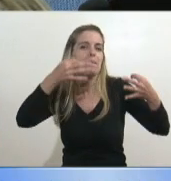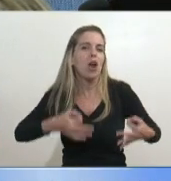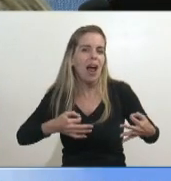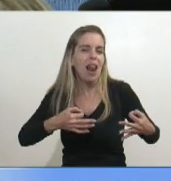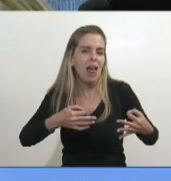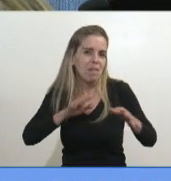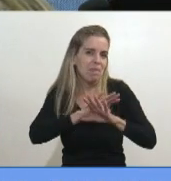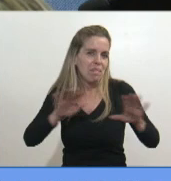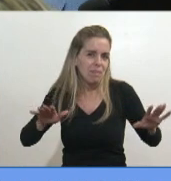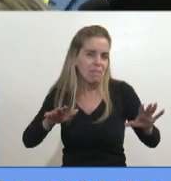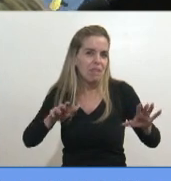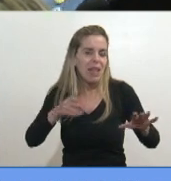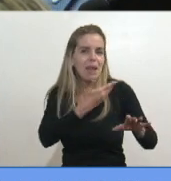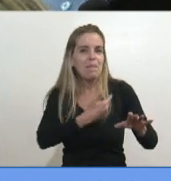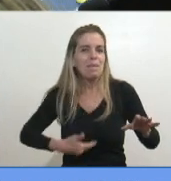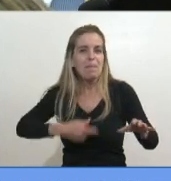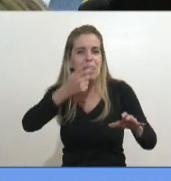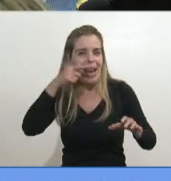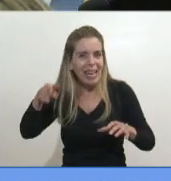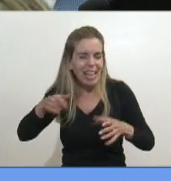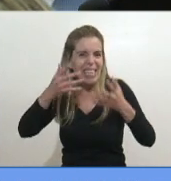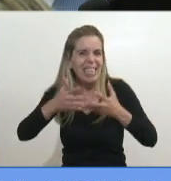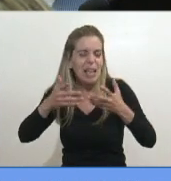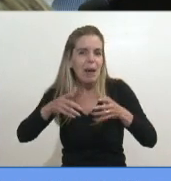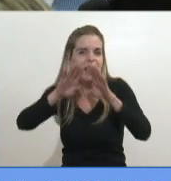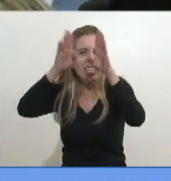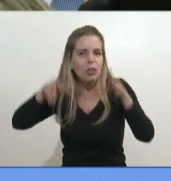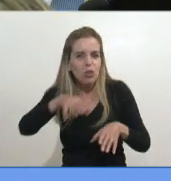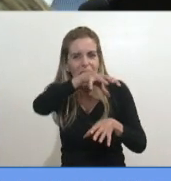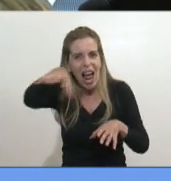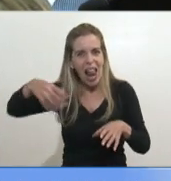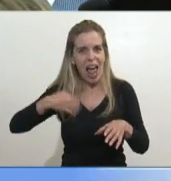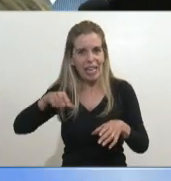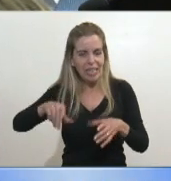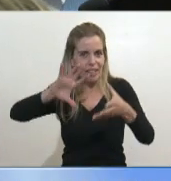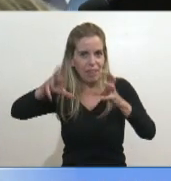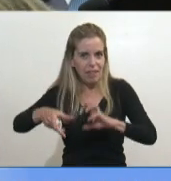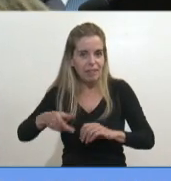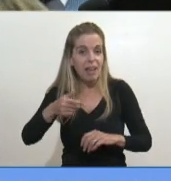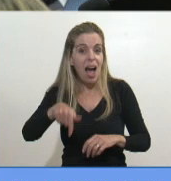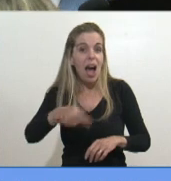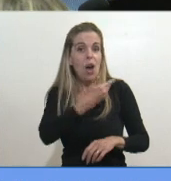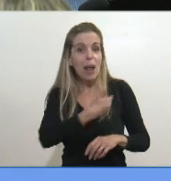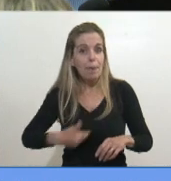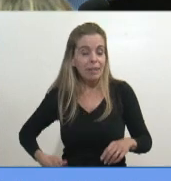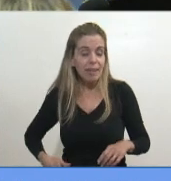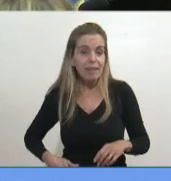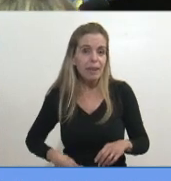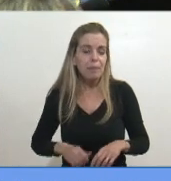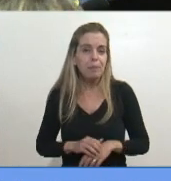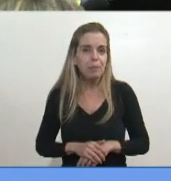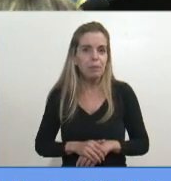lo que hicieron con el poder, destruyeron el sistema institucional argentino, y bueno, el presidente le dice ahí, a la